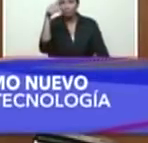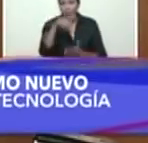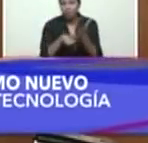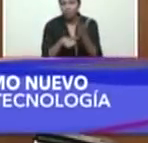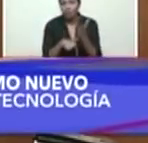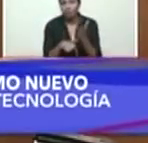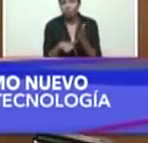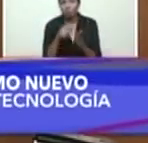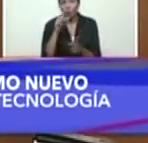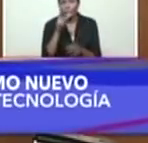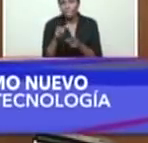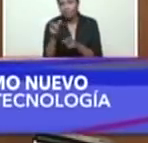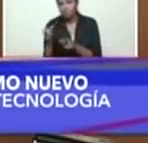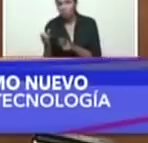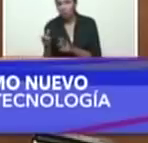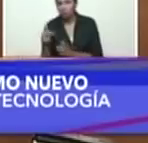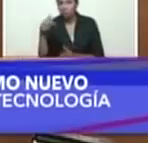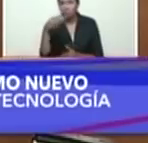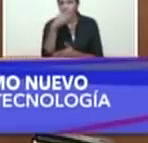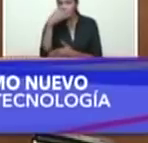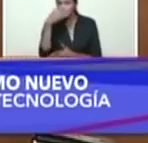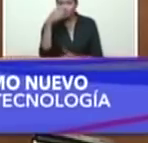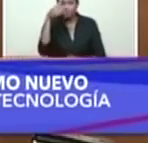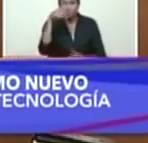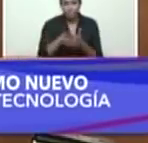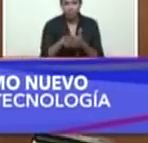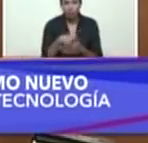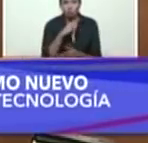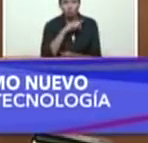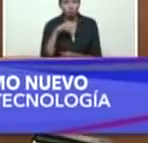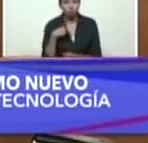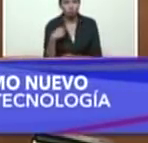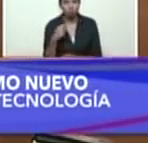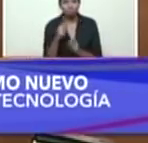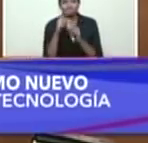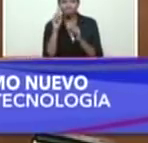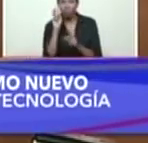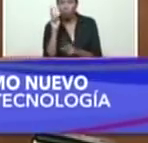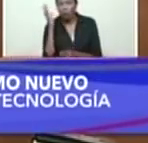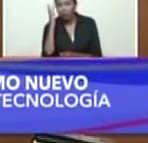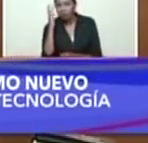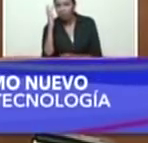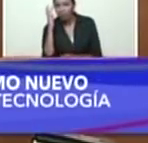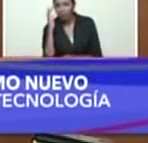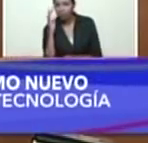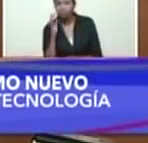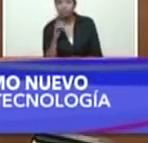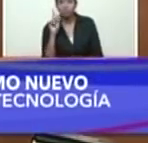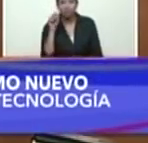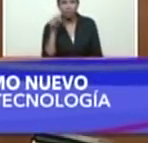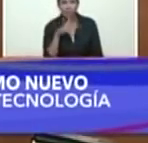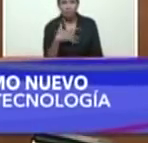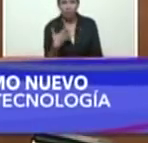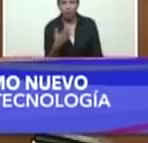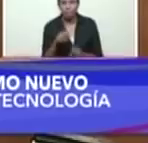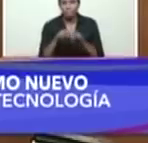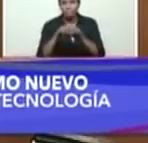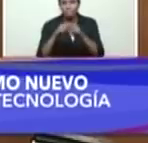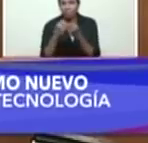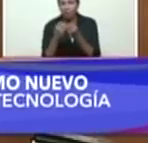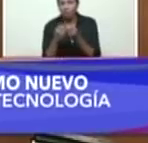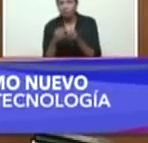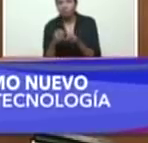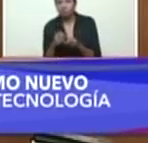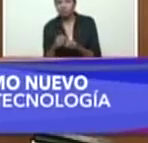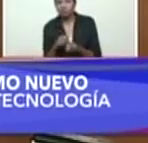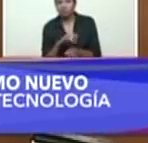topos infiltrados allí en el sistema eléctrico que los vamos a descubrir que están adentro tocando una tecla dañando algo de manera